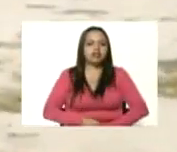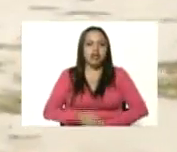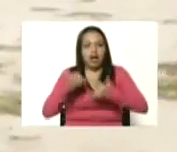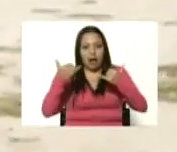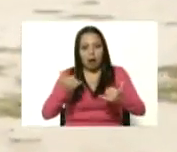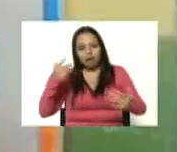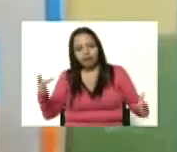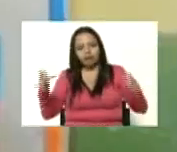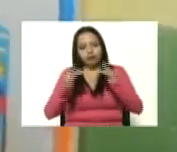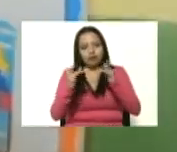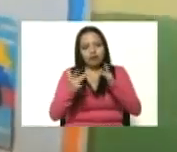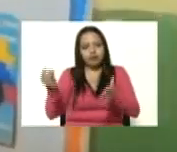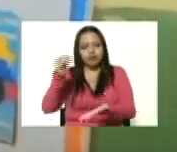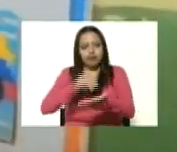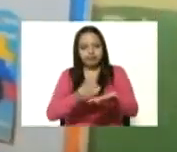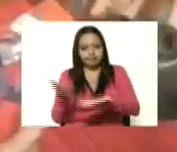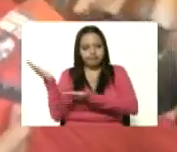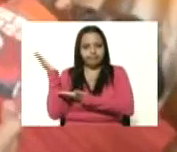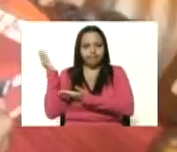mi comandante en jefe